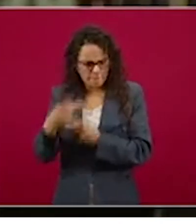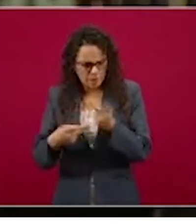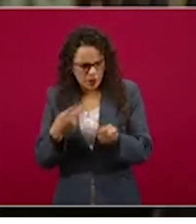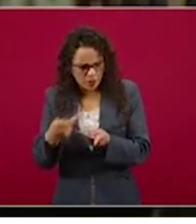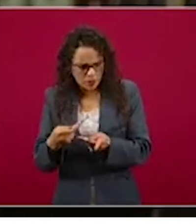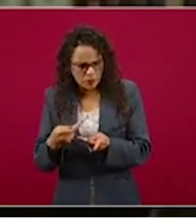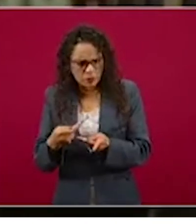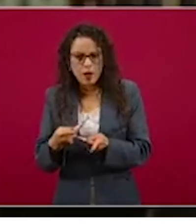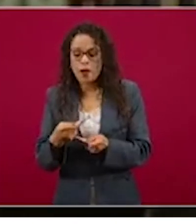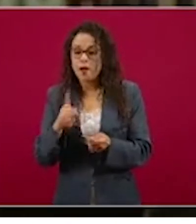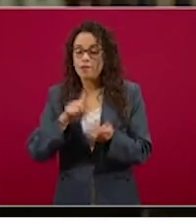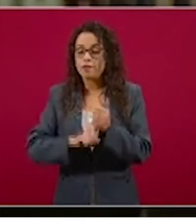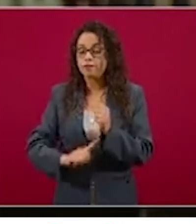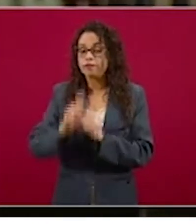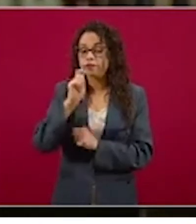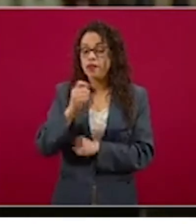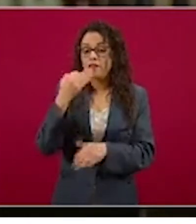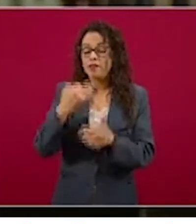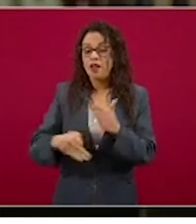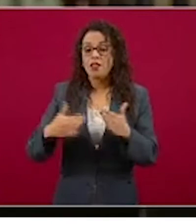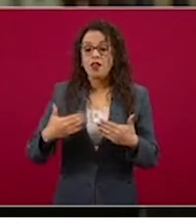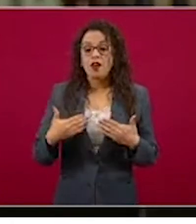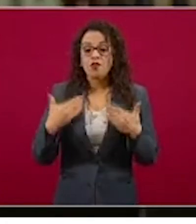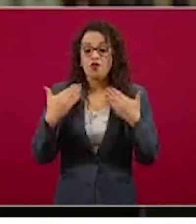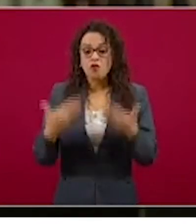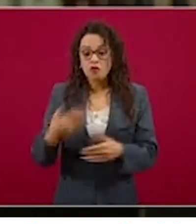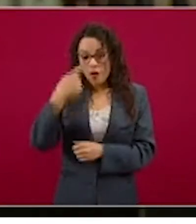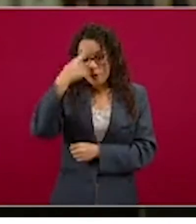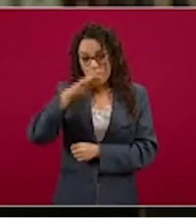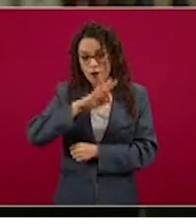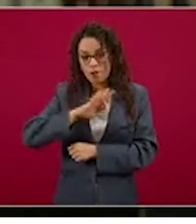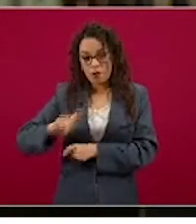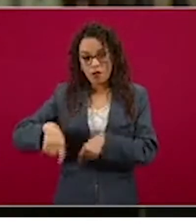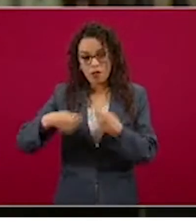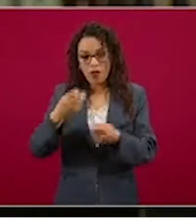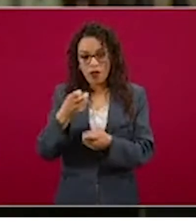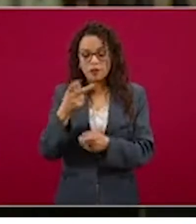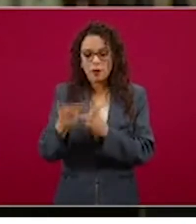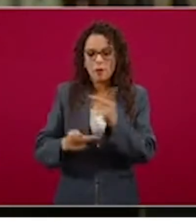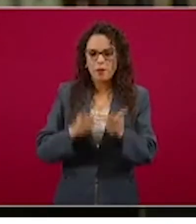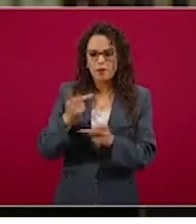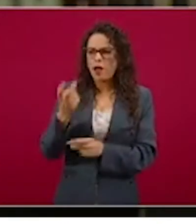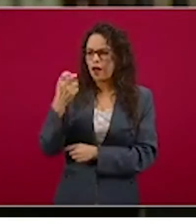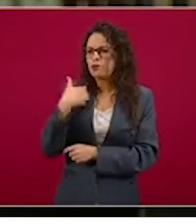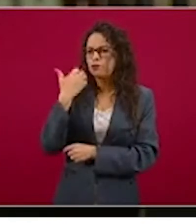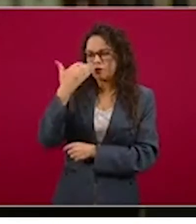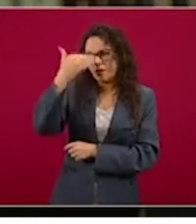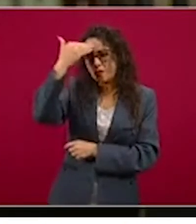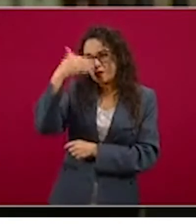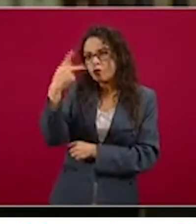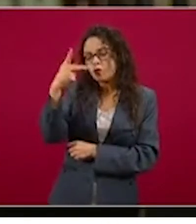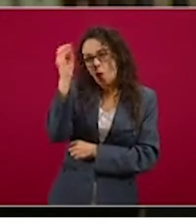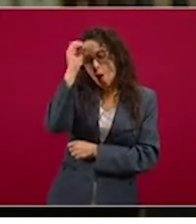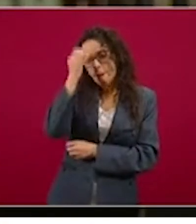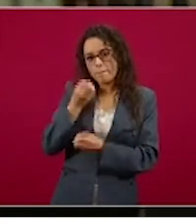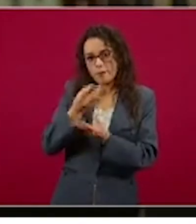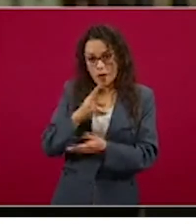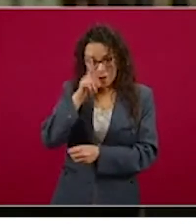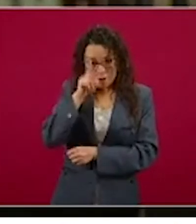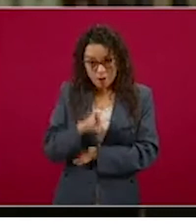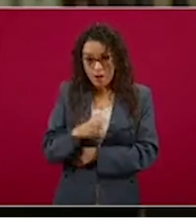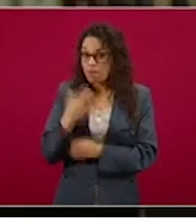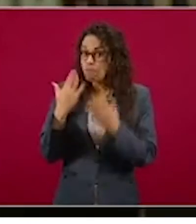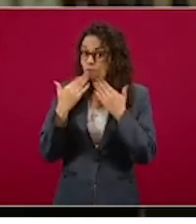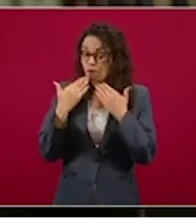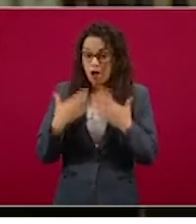confianza para hacer estos préstamos. Me gustaría conocer su opinión. ¿Realmente hay una crisis de confianza